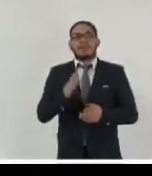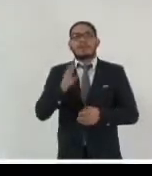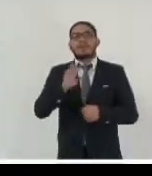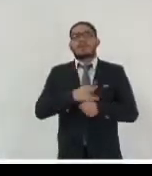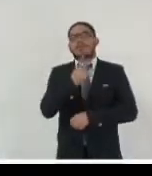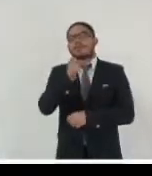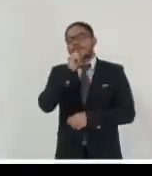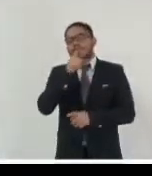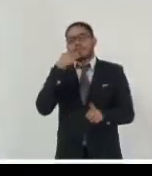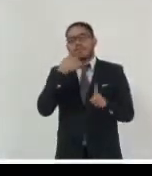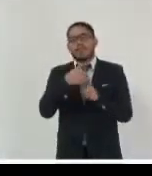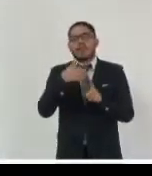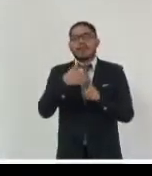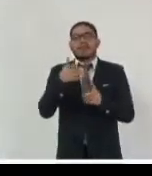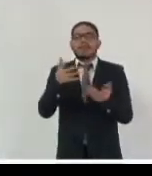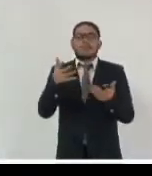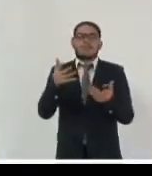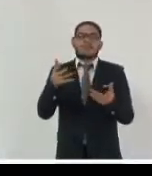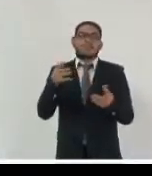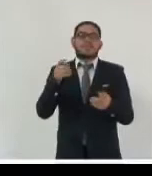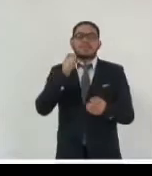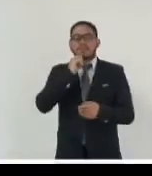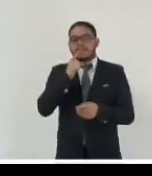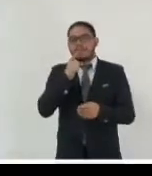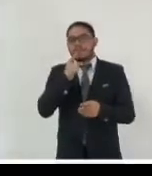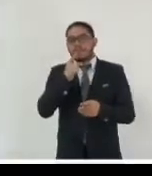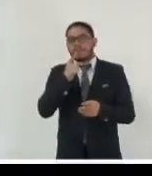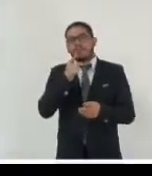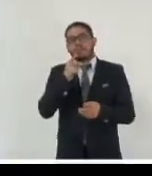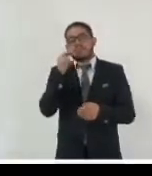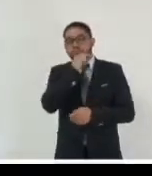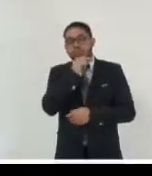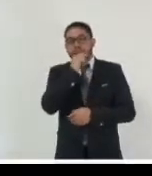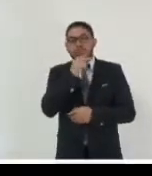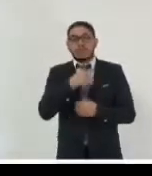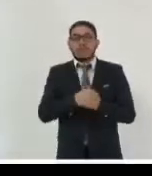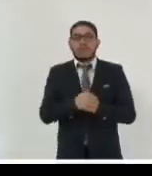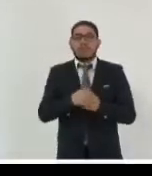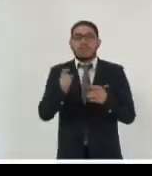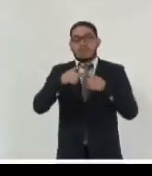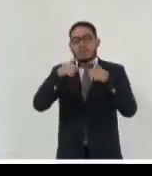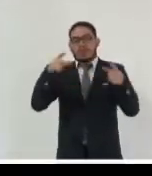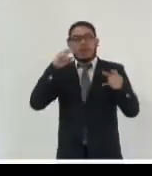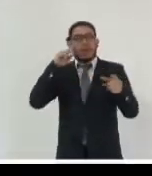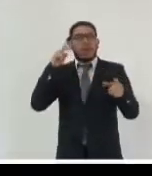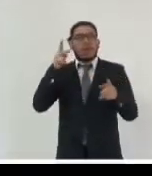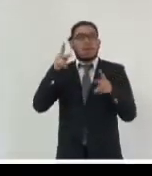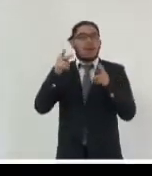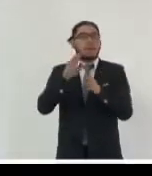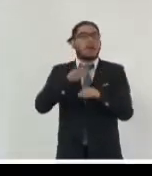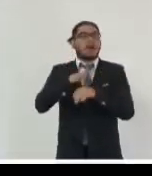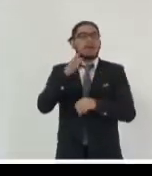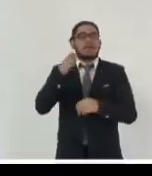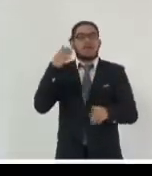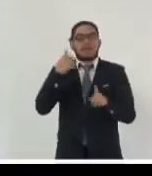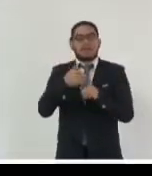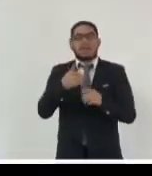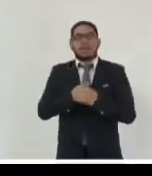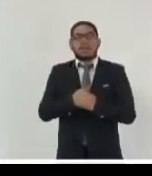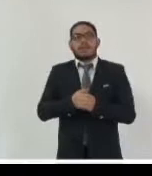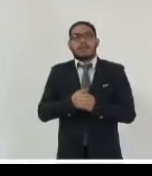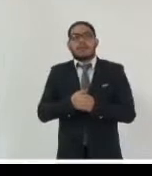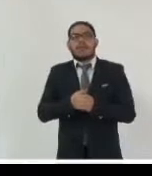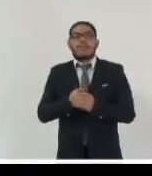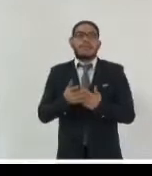domesticar los datos porque corren más rápido que nosotros haciendo como una metáfora de la humanidad en donde en